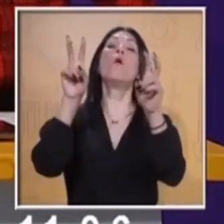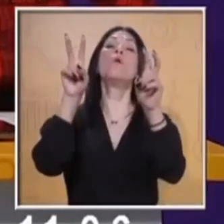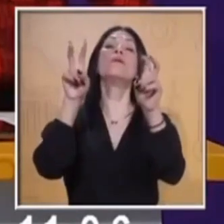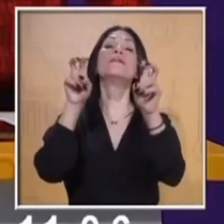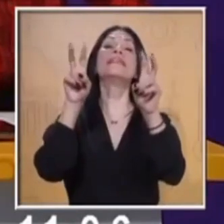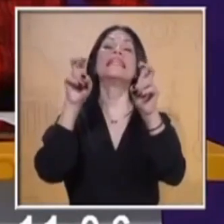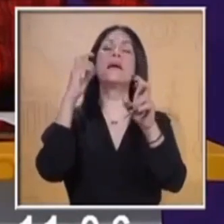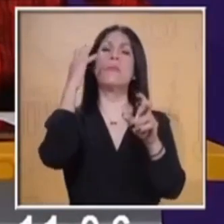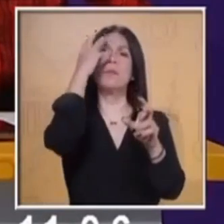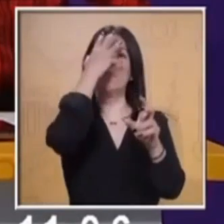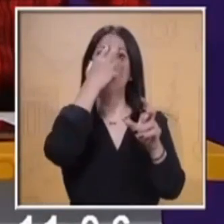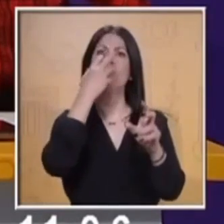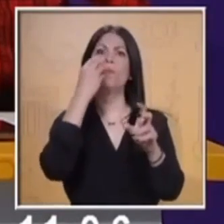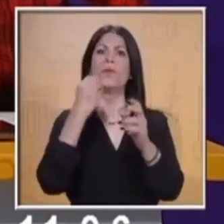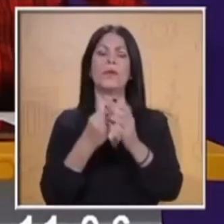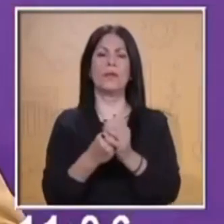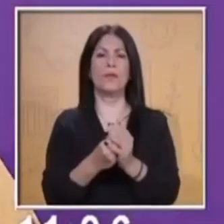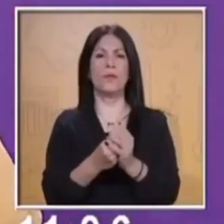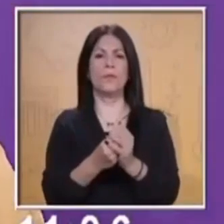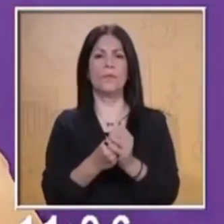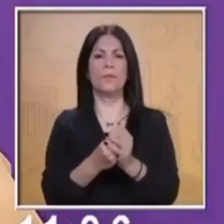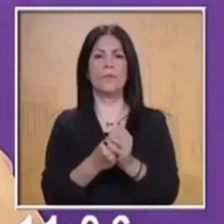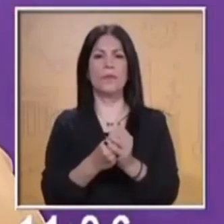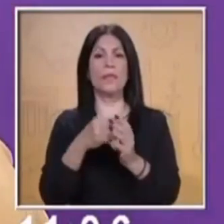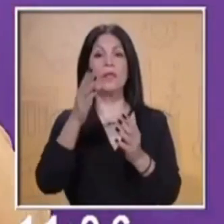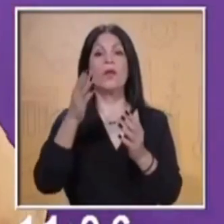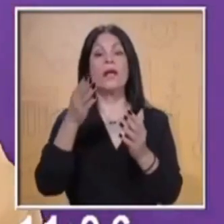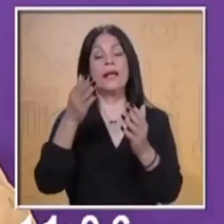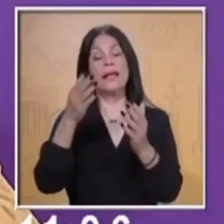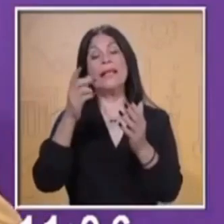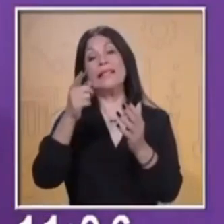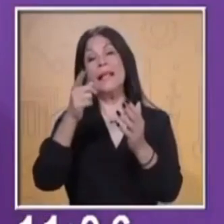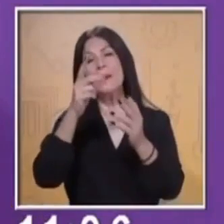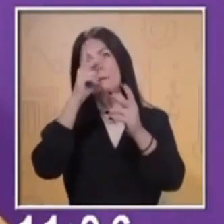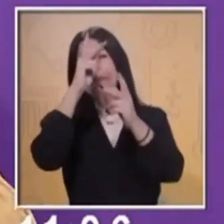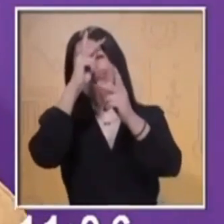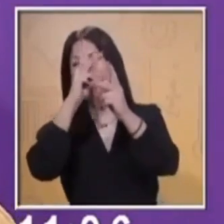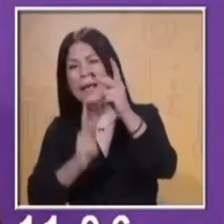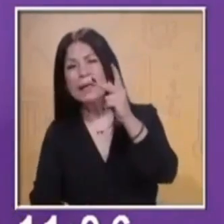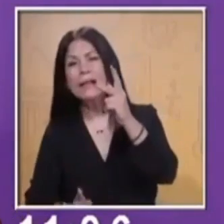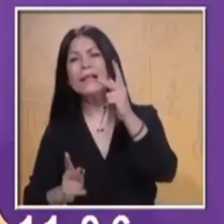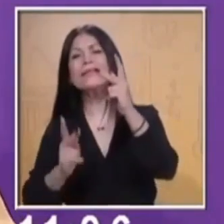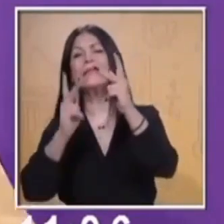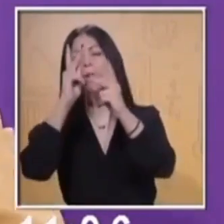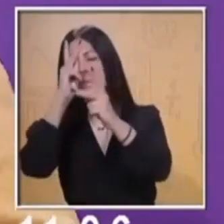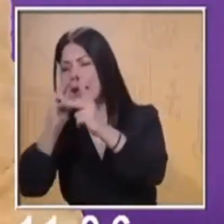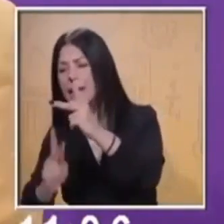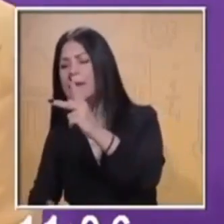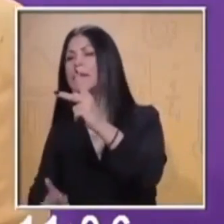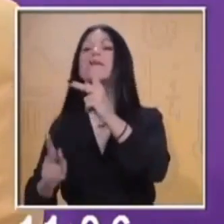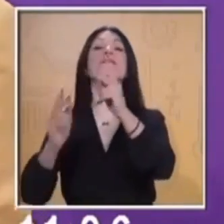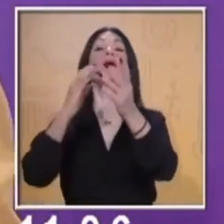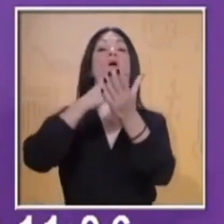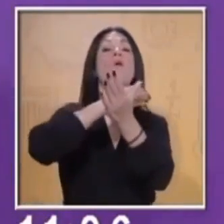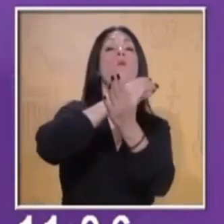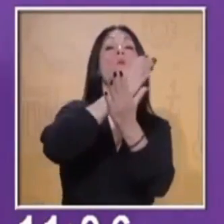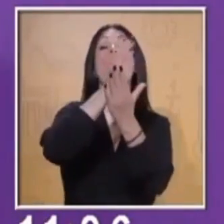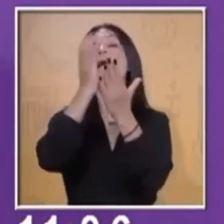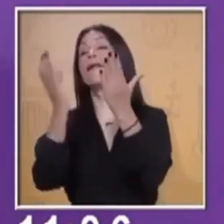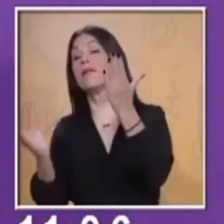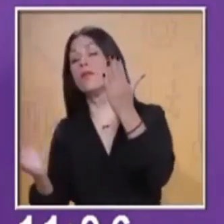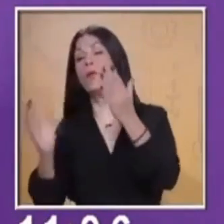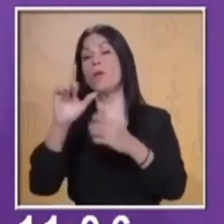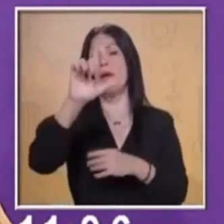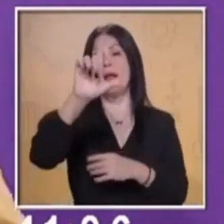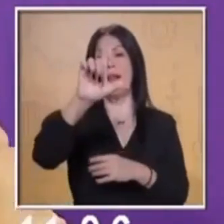bonito, ¿verdad? Que es las partes de un cuento, una leyenda, una fábula. Recuerden